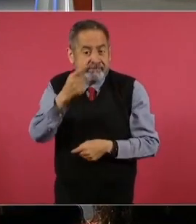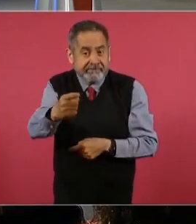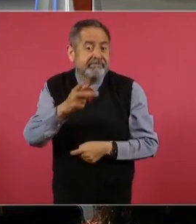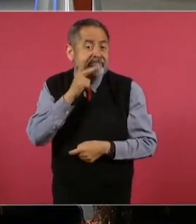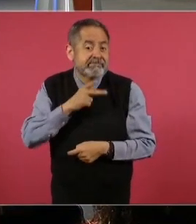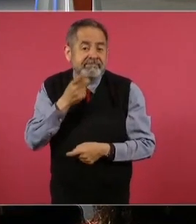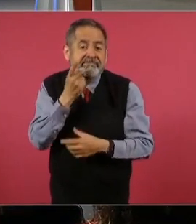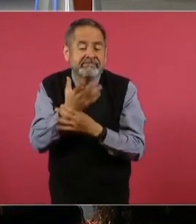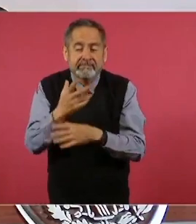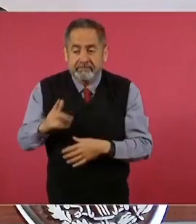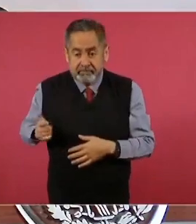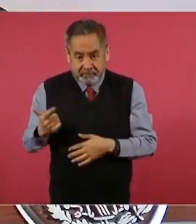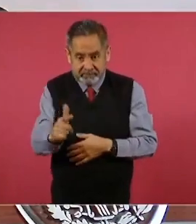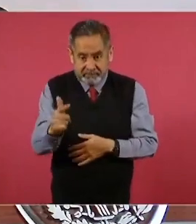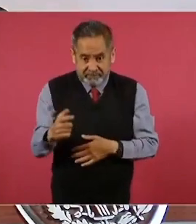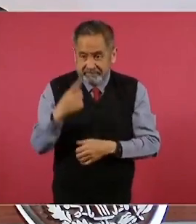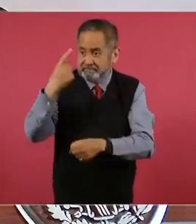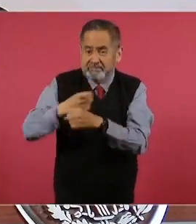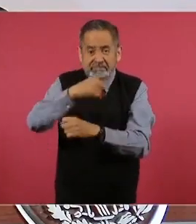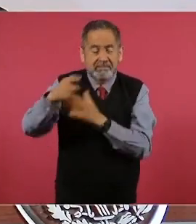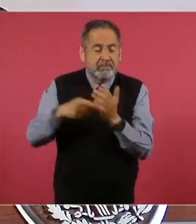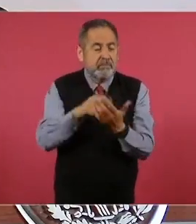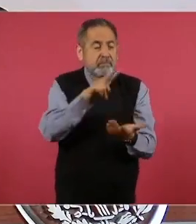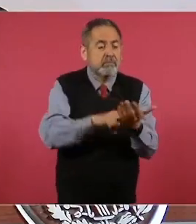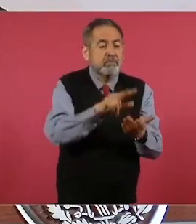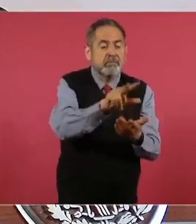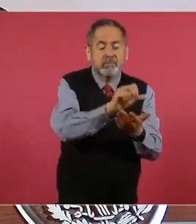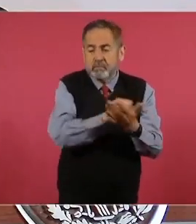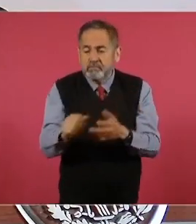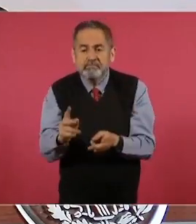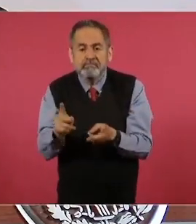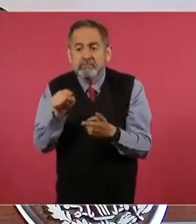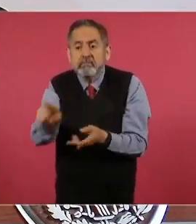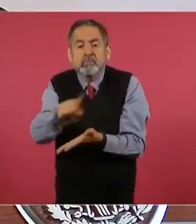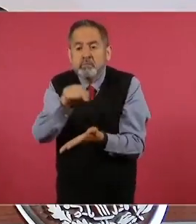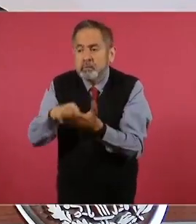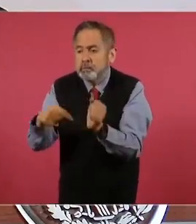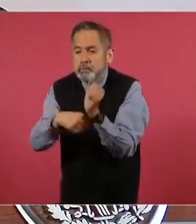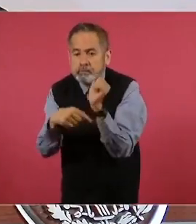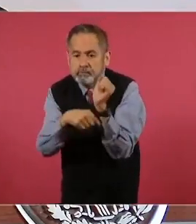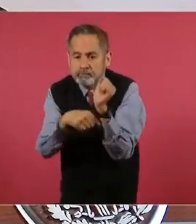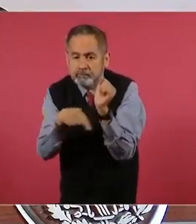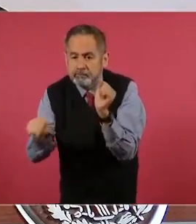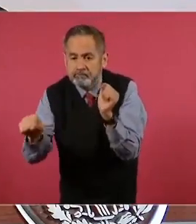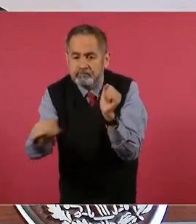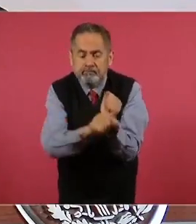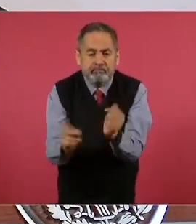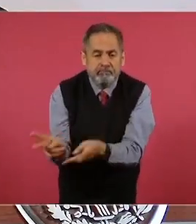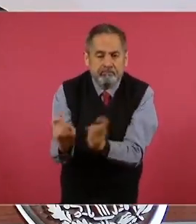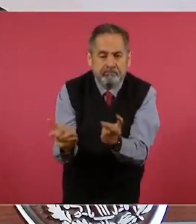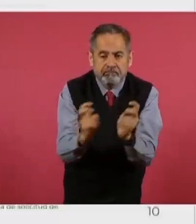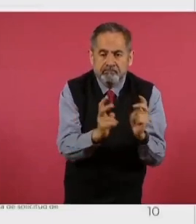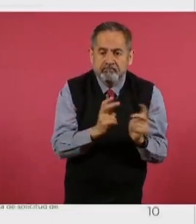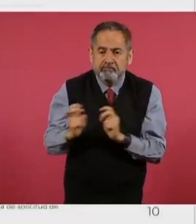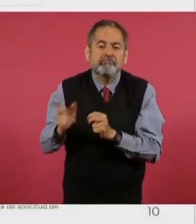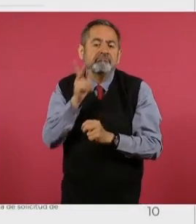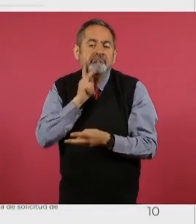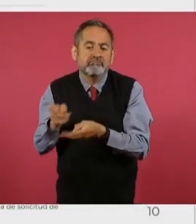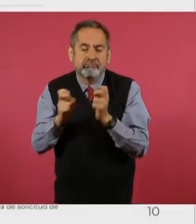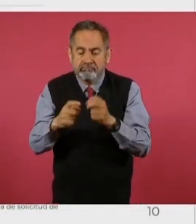lugar de dos mil a dos mil dieciocho en tomas clandestinas localizadas. Además,